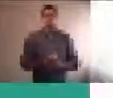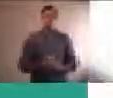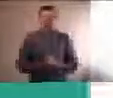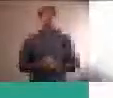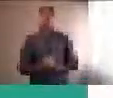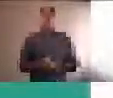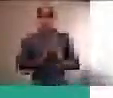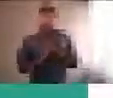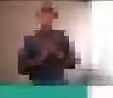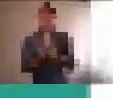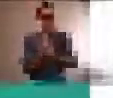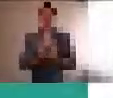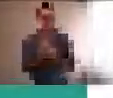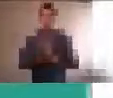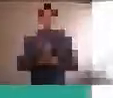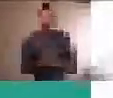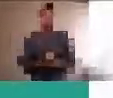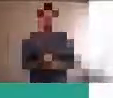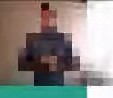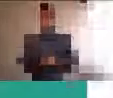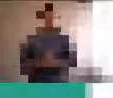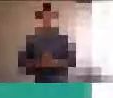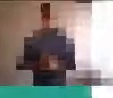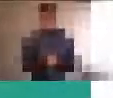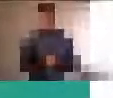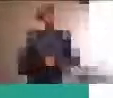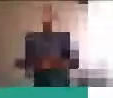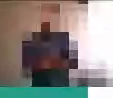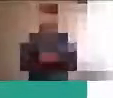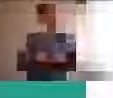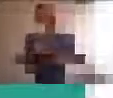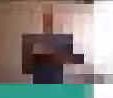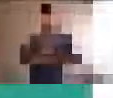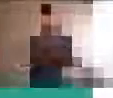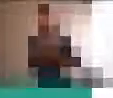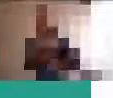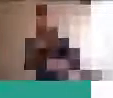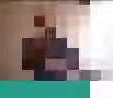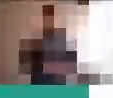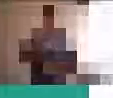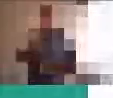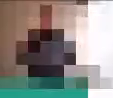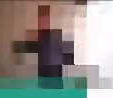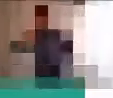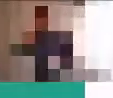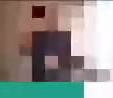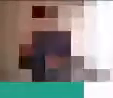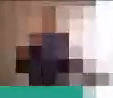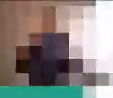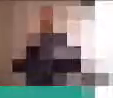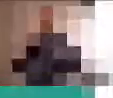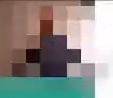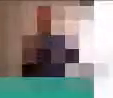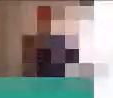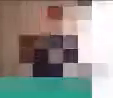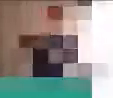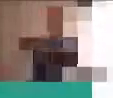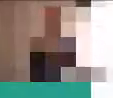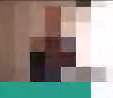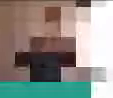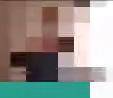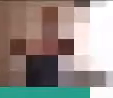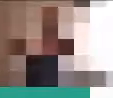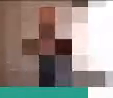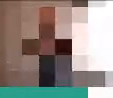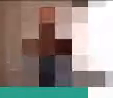Creo que un punto de partida pensábamos en contextualizarnos en esta situación que estamos